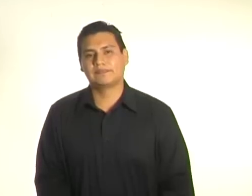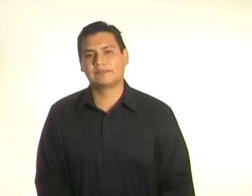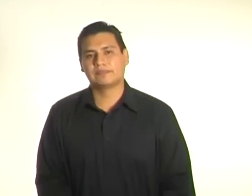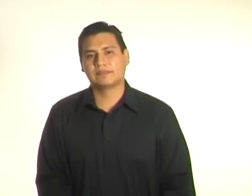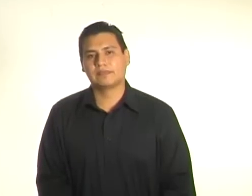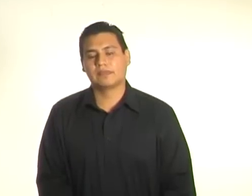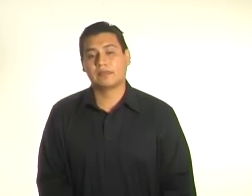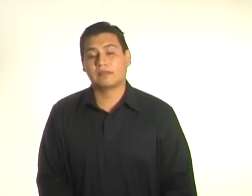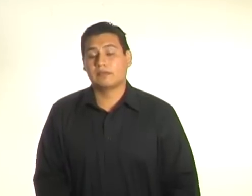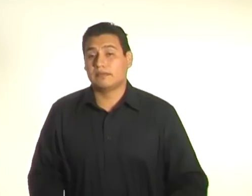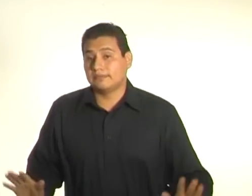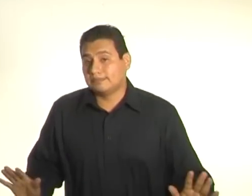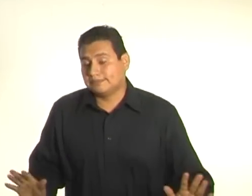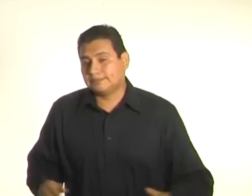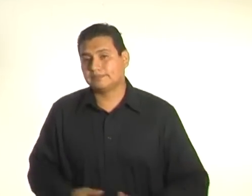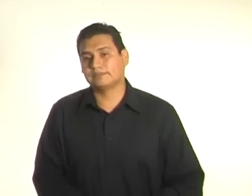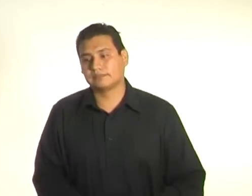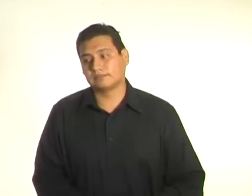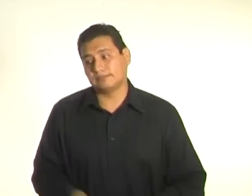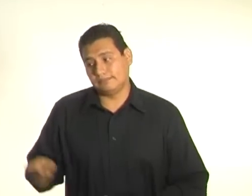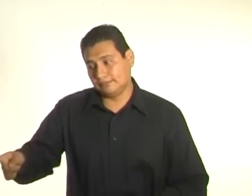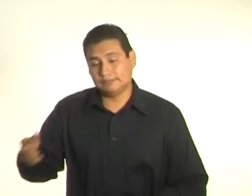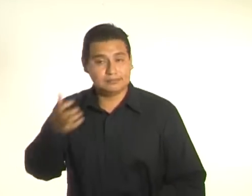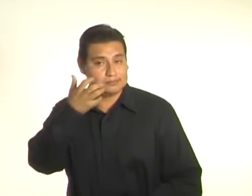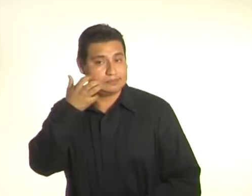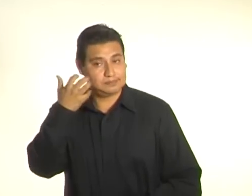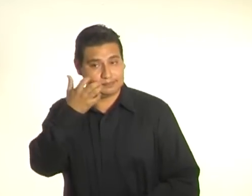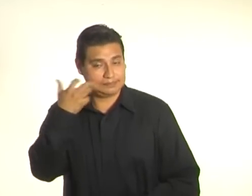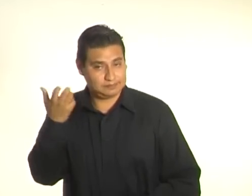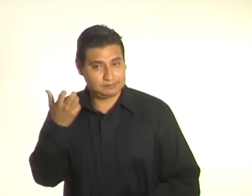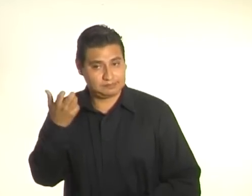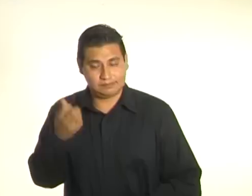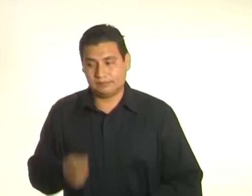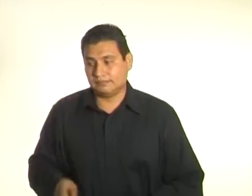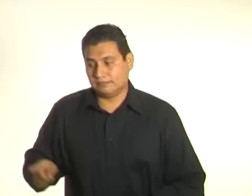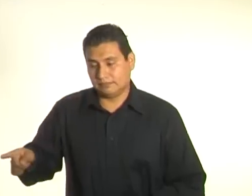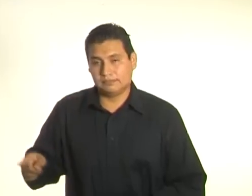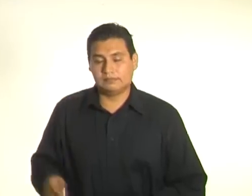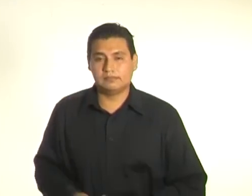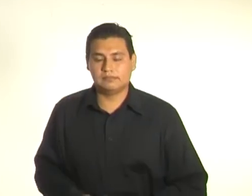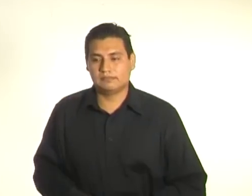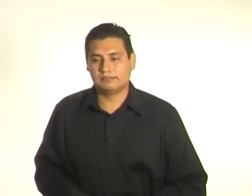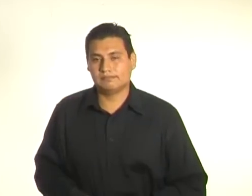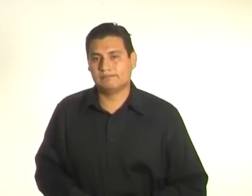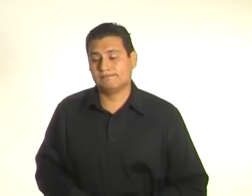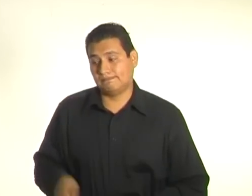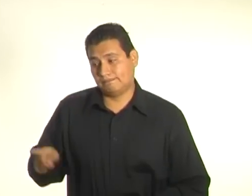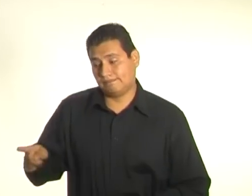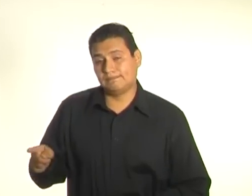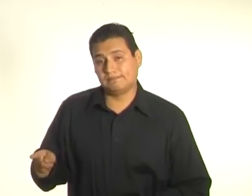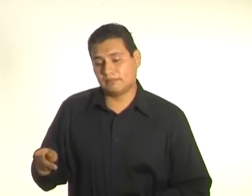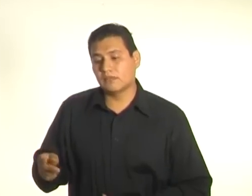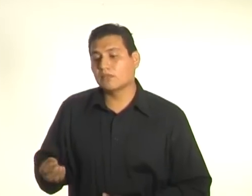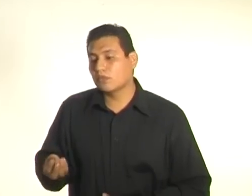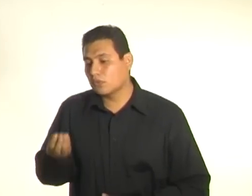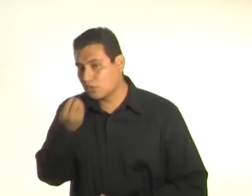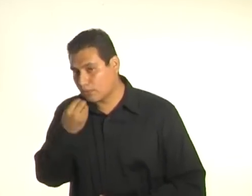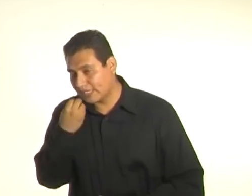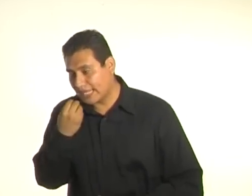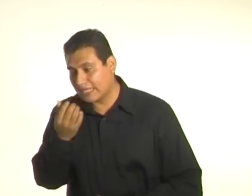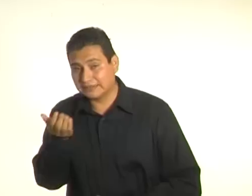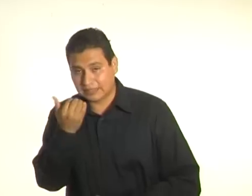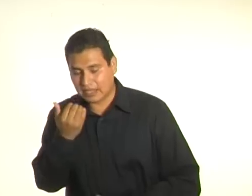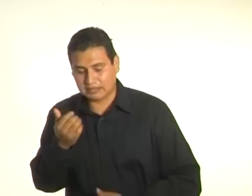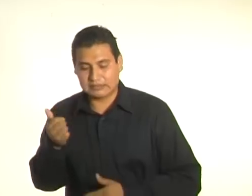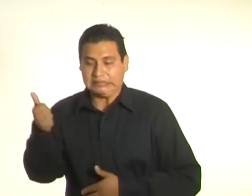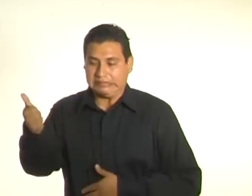Sin embargo, Sixto era un gato de seis cenas diarias. Así